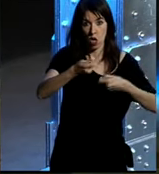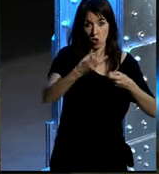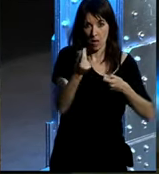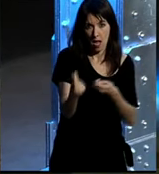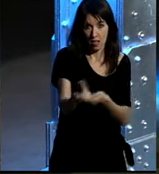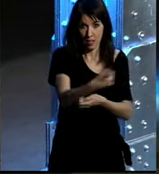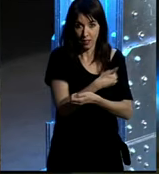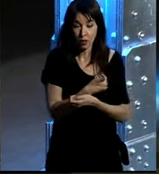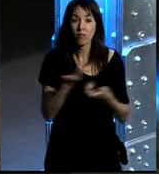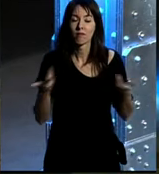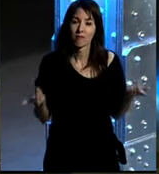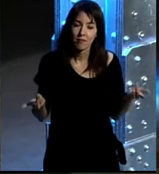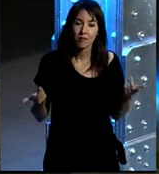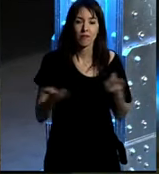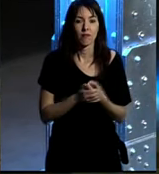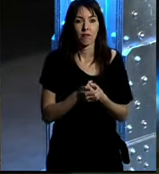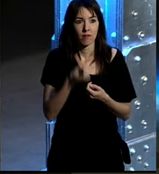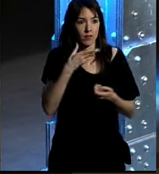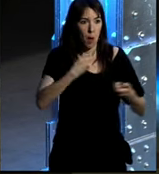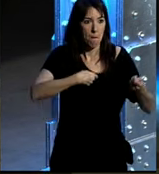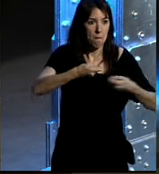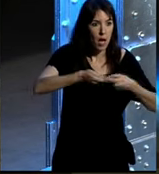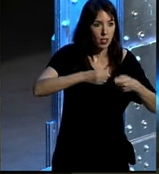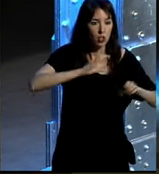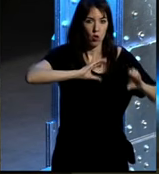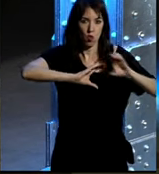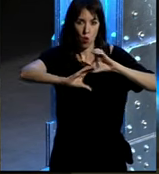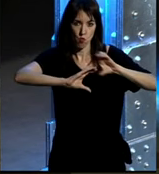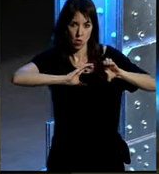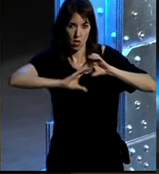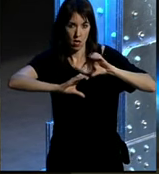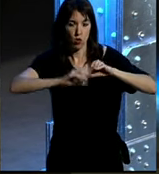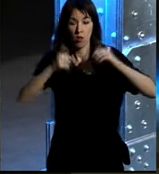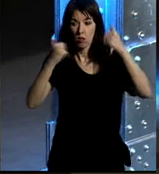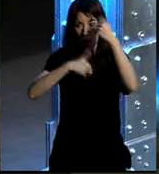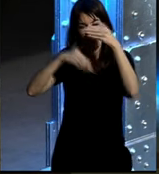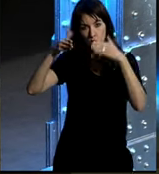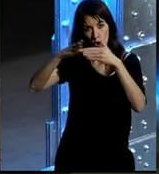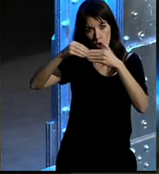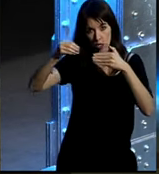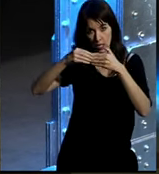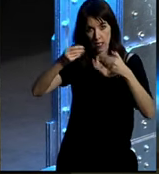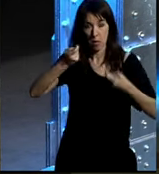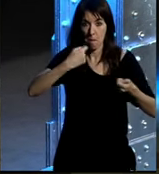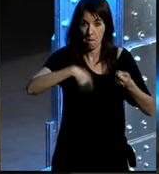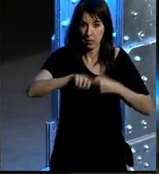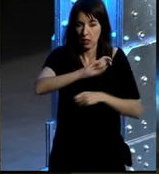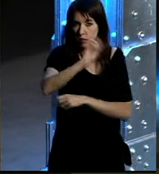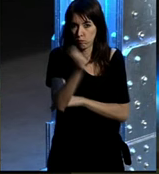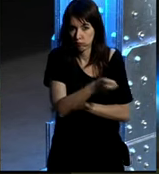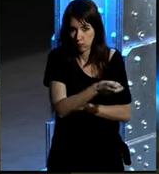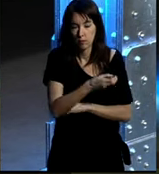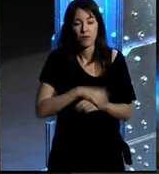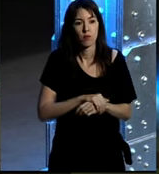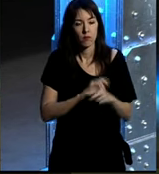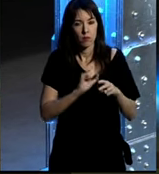generar ingresos pues bueno marketing comunicación atención al cliente ventas etcétera